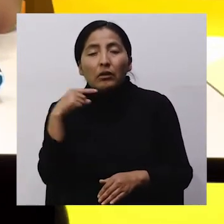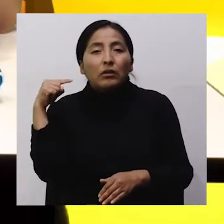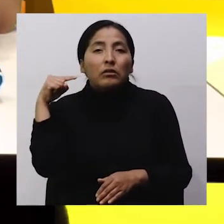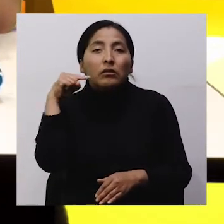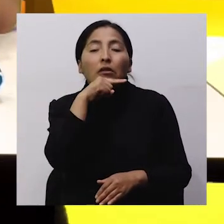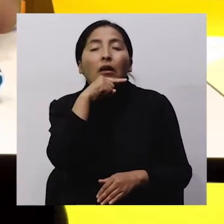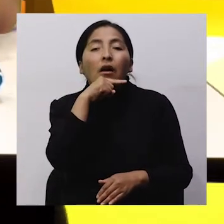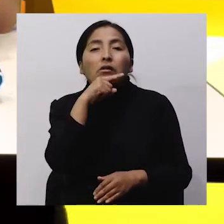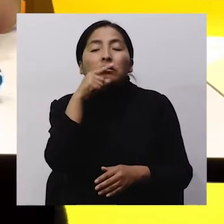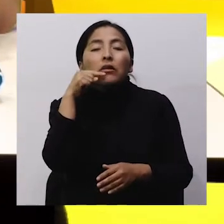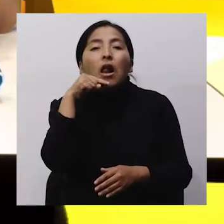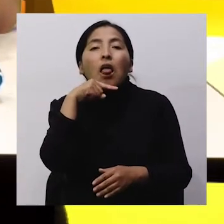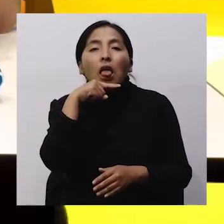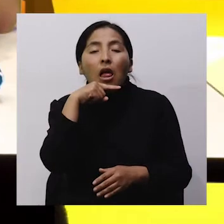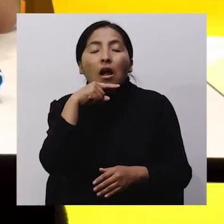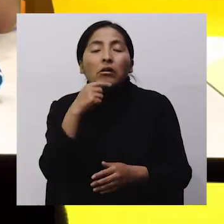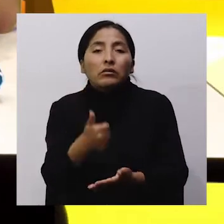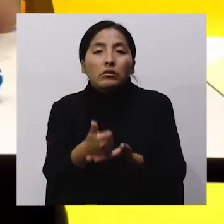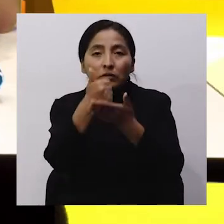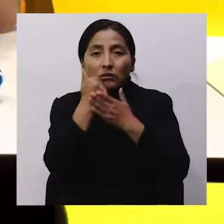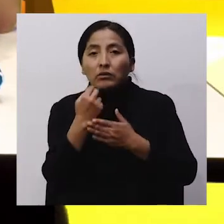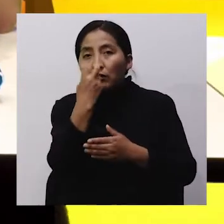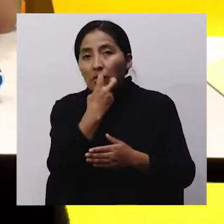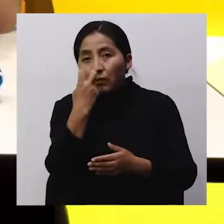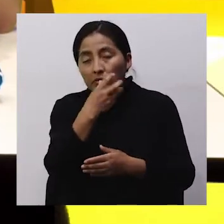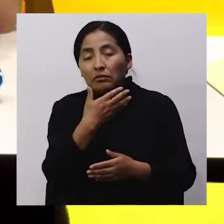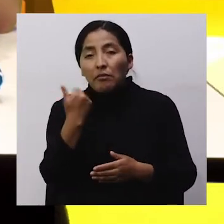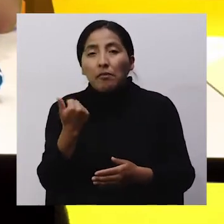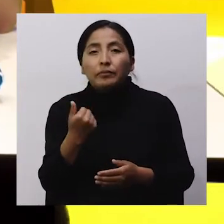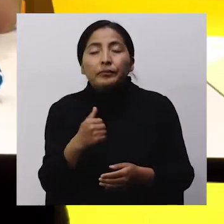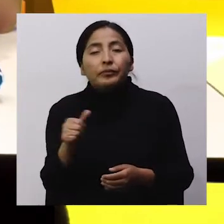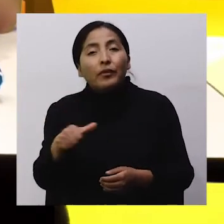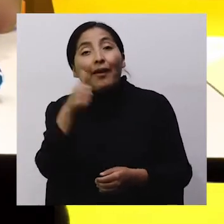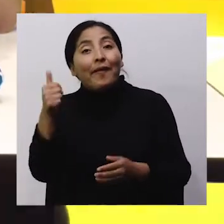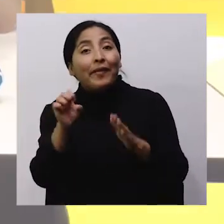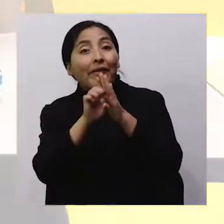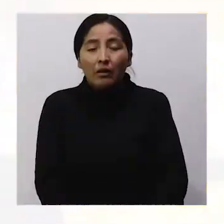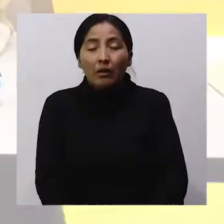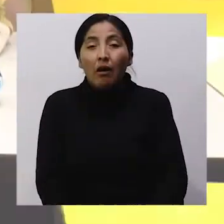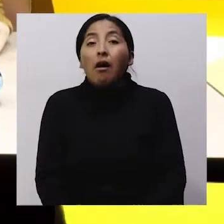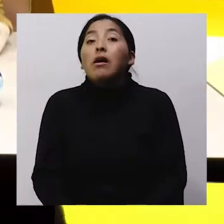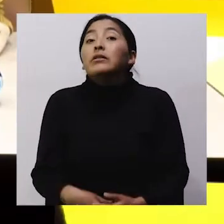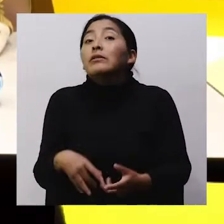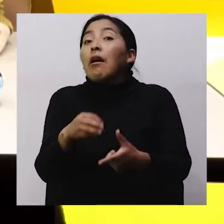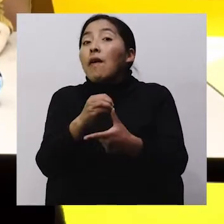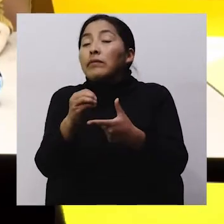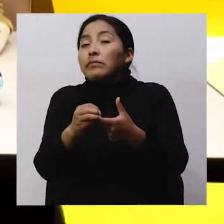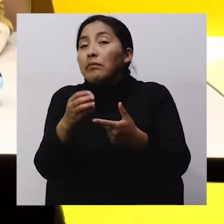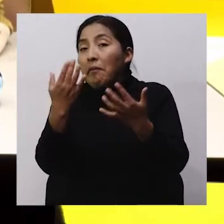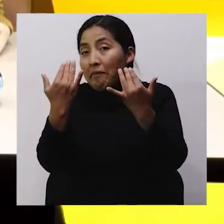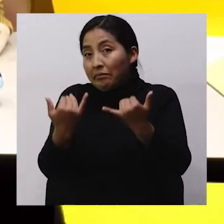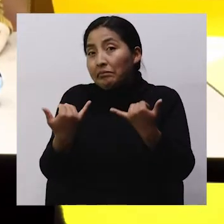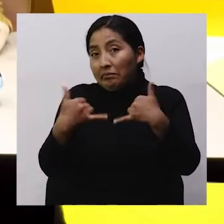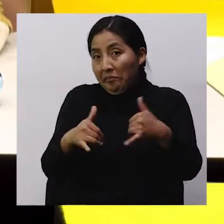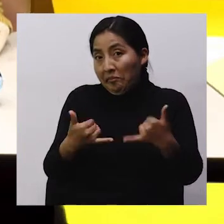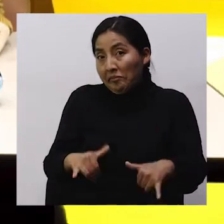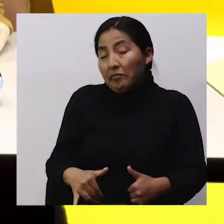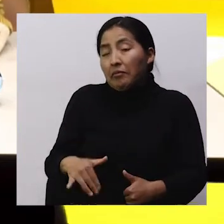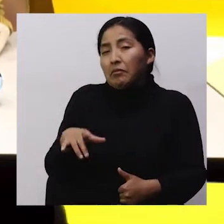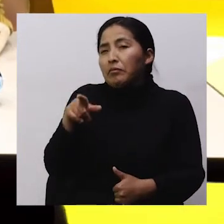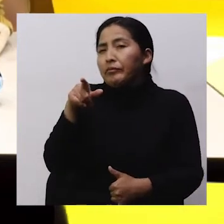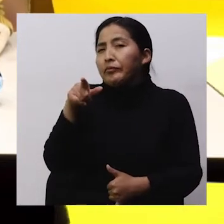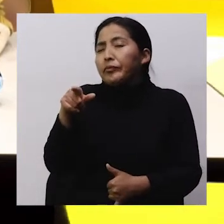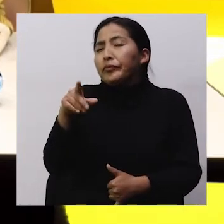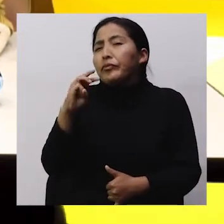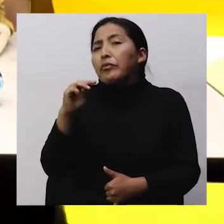Exacto Para que les ayude a vocalizar A ver, pero vayamos con un trabalenguas Muy bien más Entonces el reto es para Maya A ver, Maya, quiero